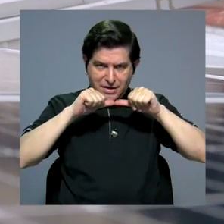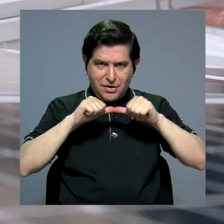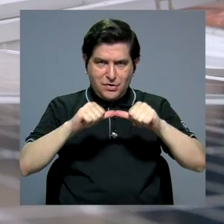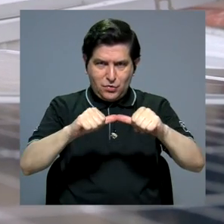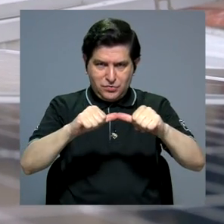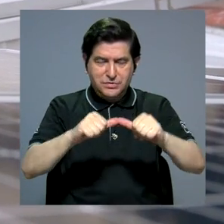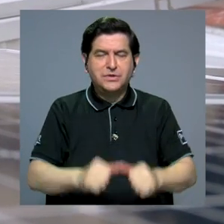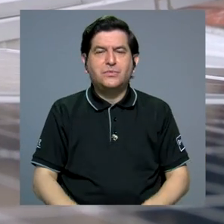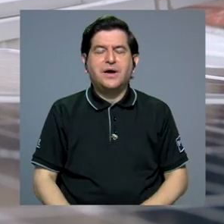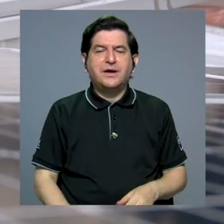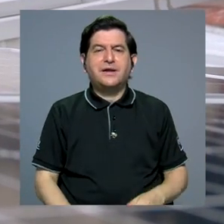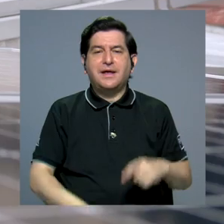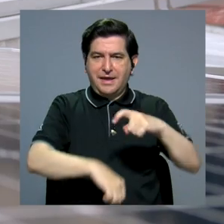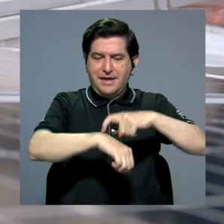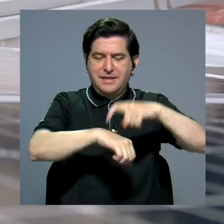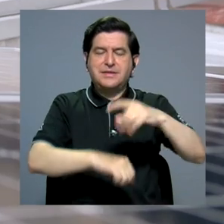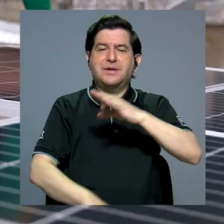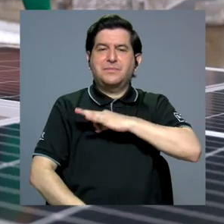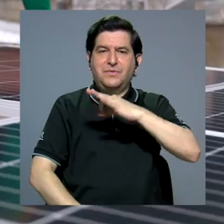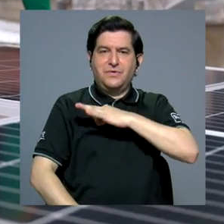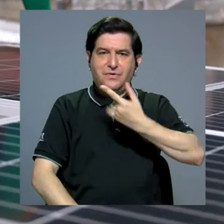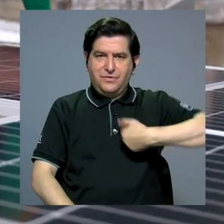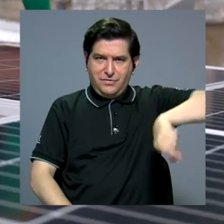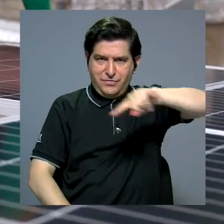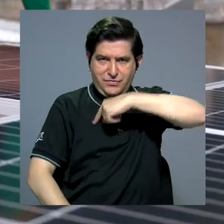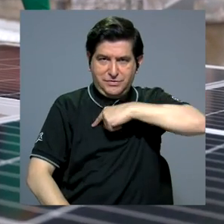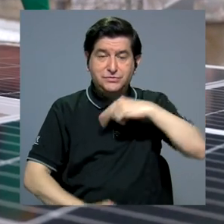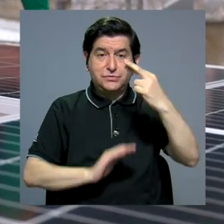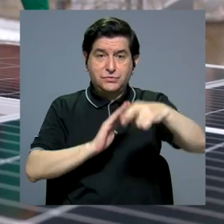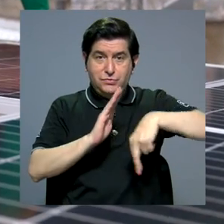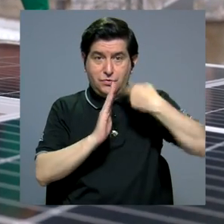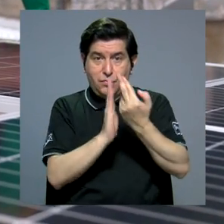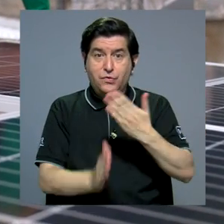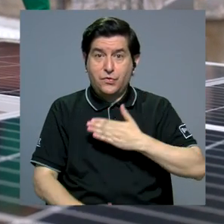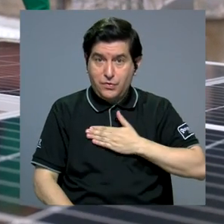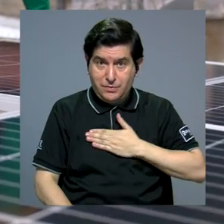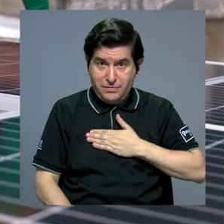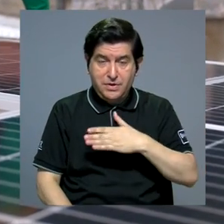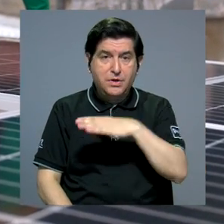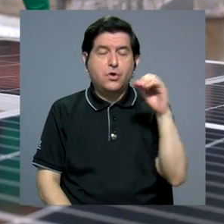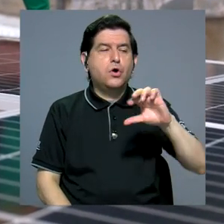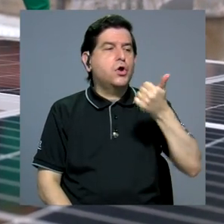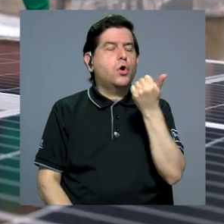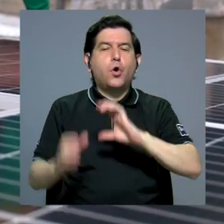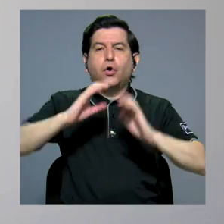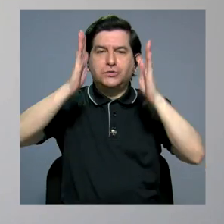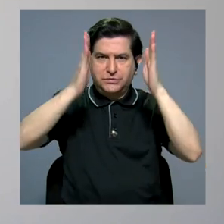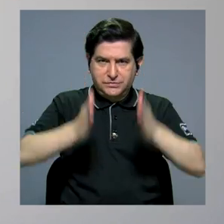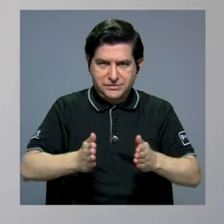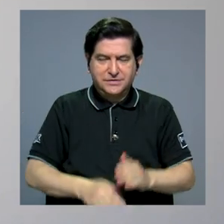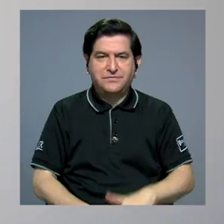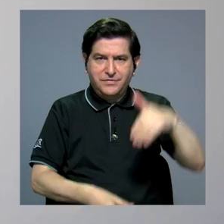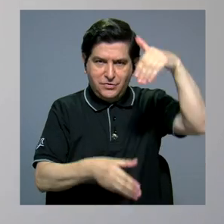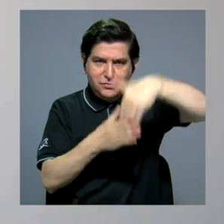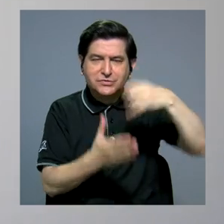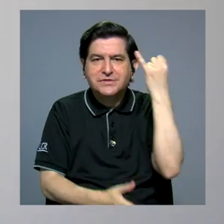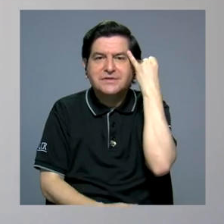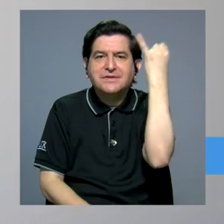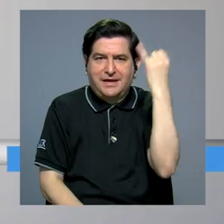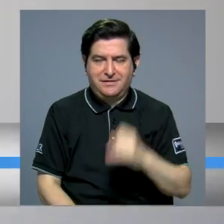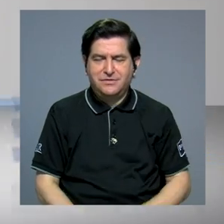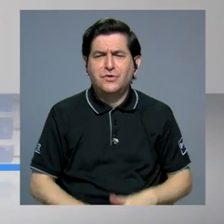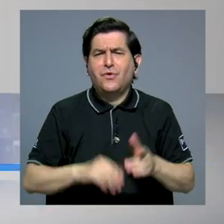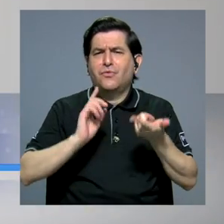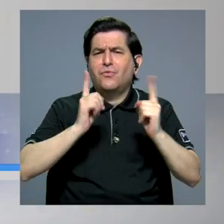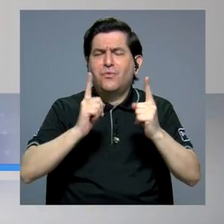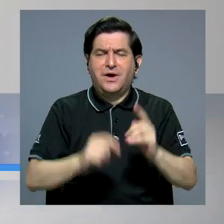a perpetuidad nuestro bienestar. El rol mío y de los otros científicos en esta iniciativa es